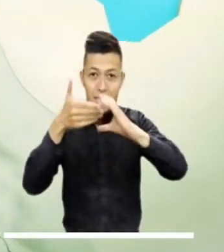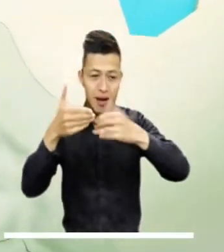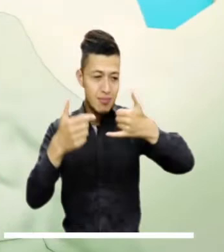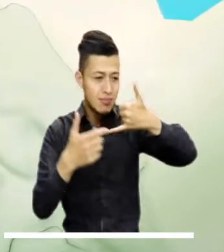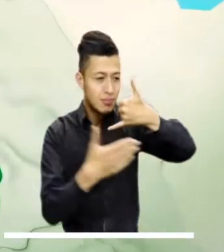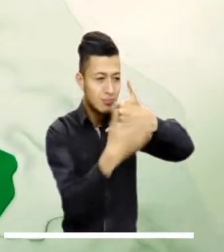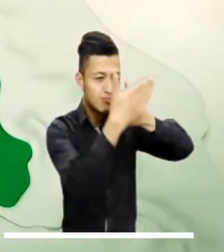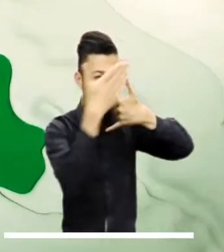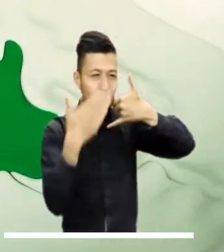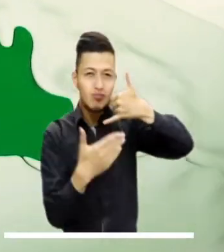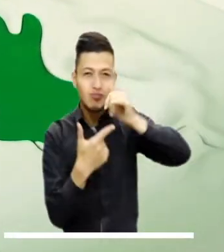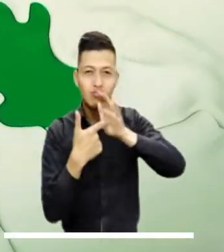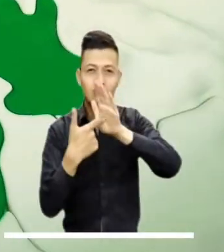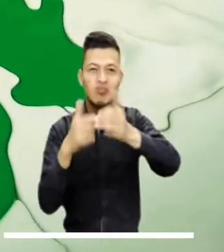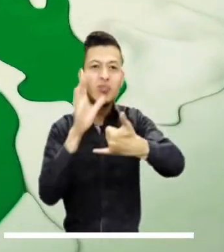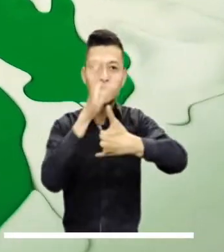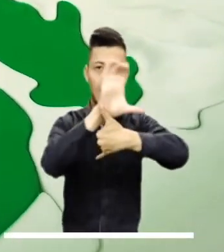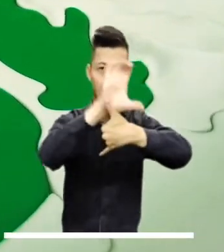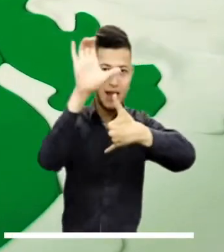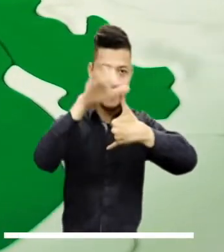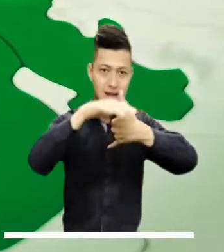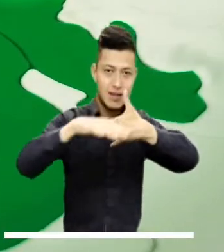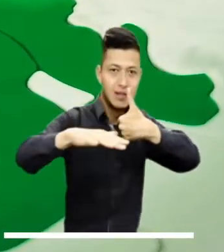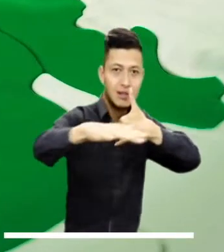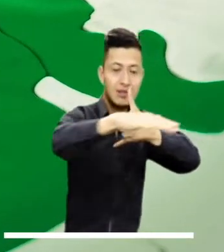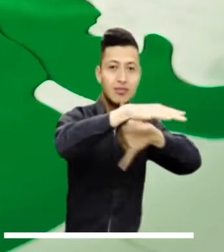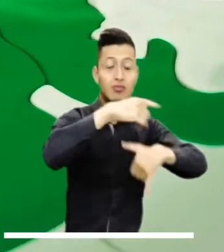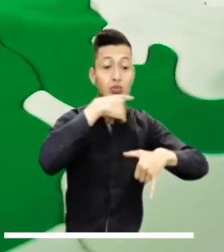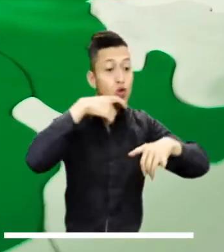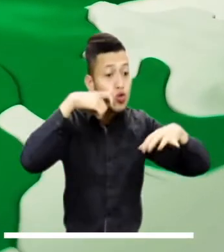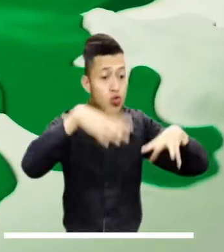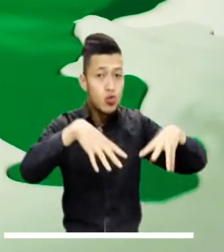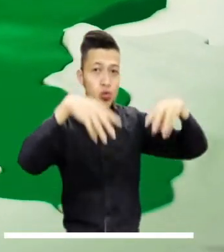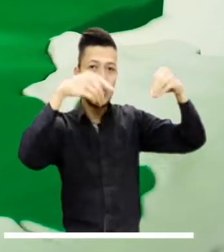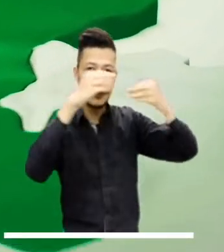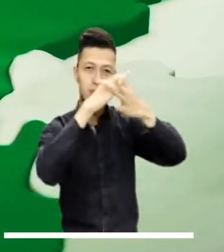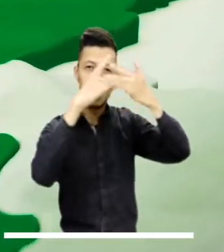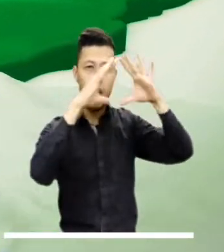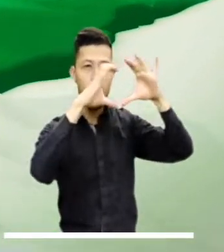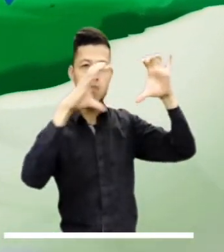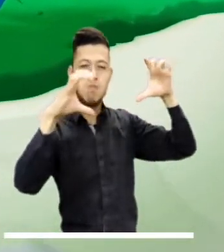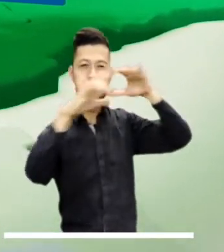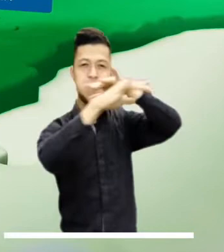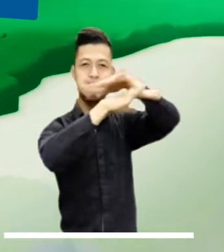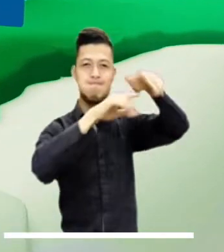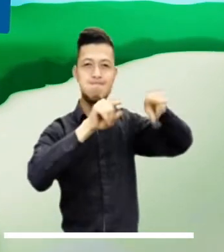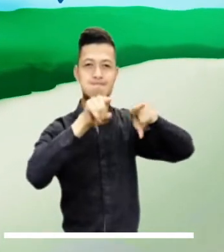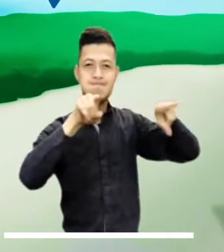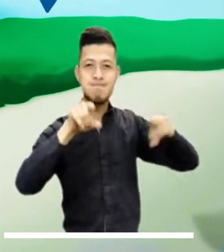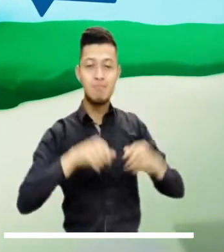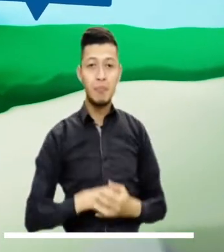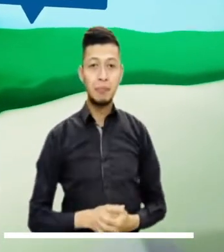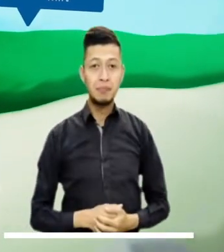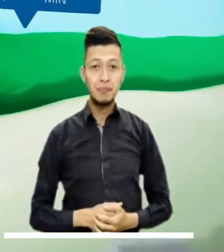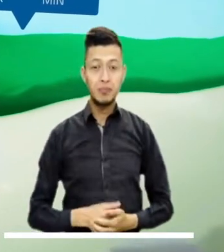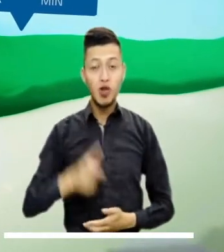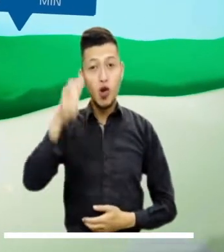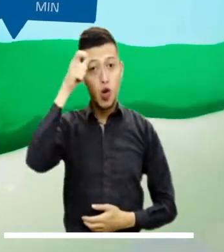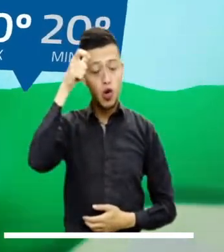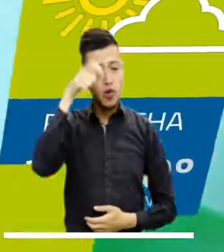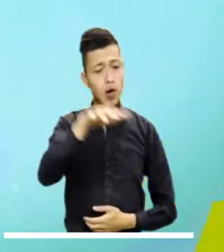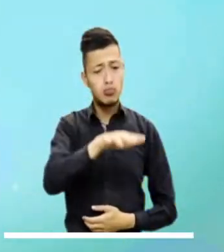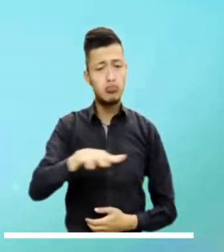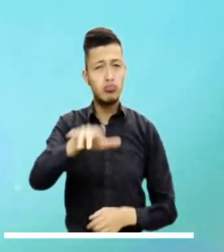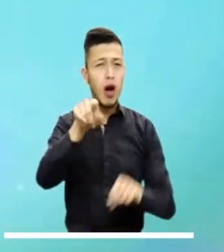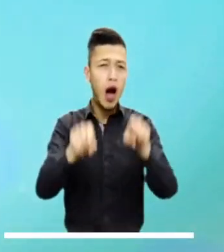colombiano, donde reinará el tiempo seco acompañado de un cielo parcialmente nublado. Córdoba, sin embargo, podrá observar algunas